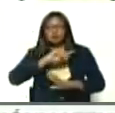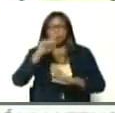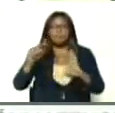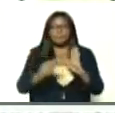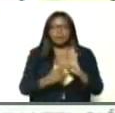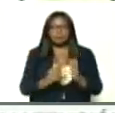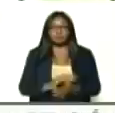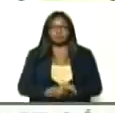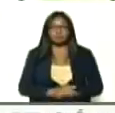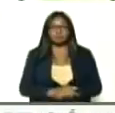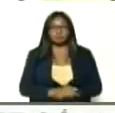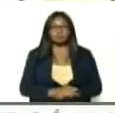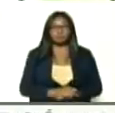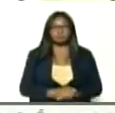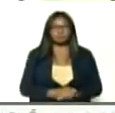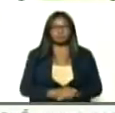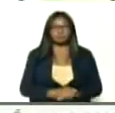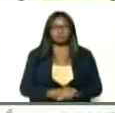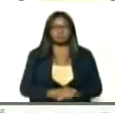verdad,